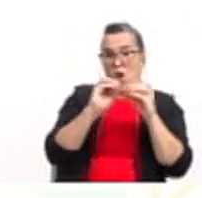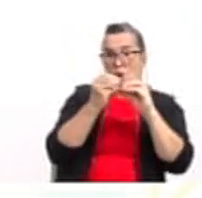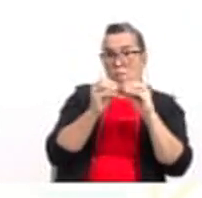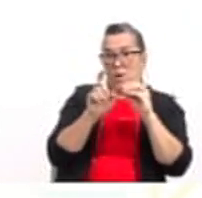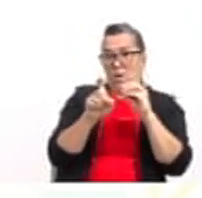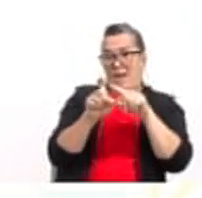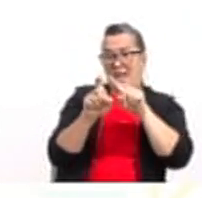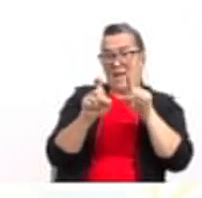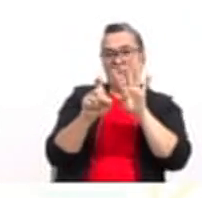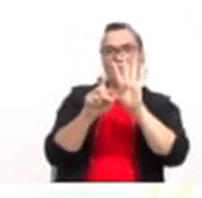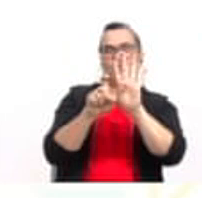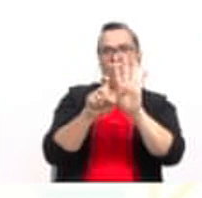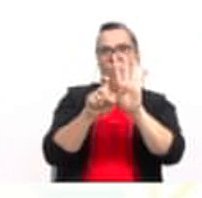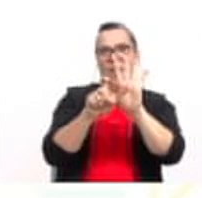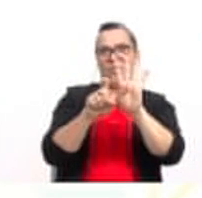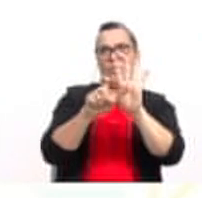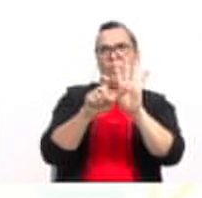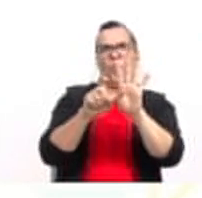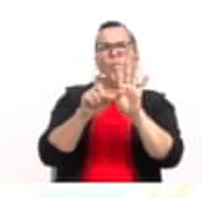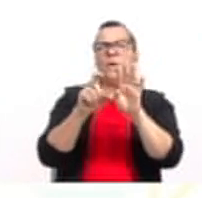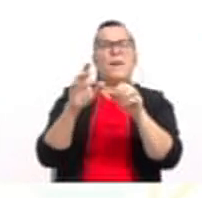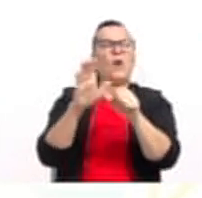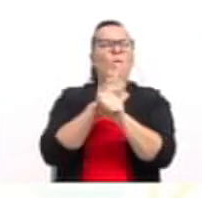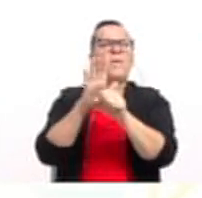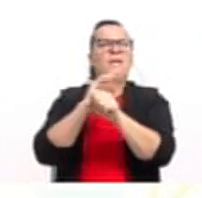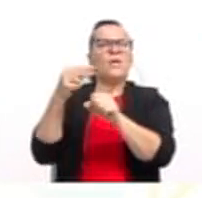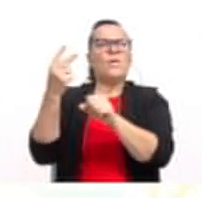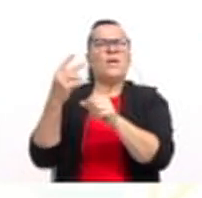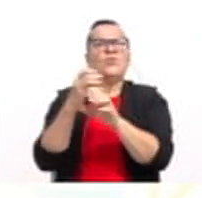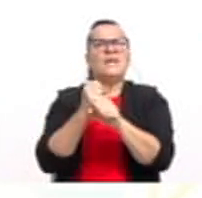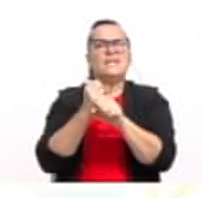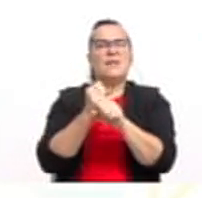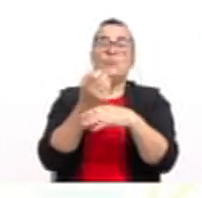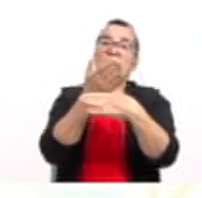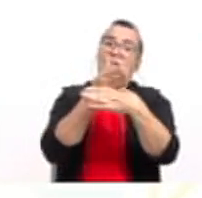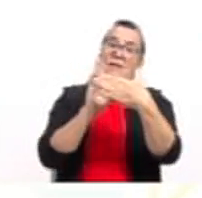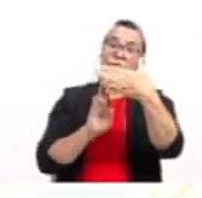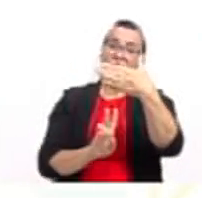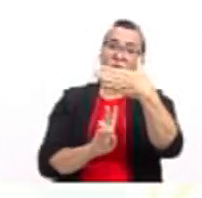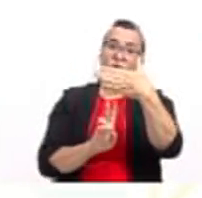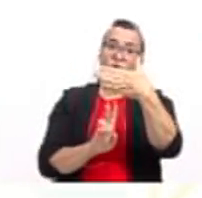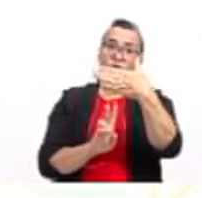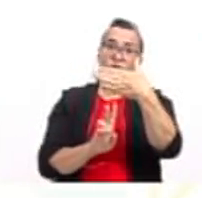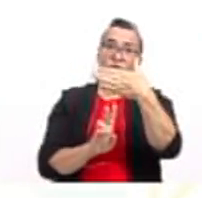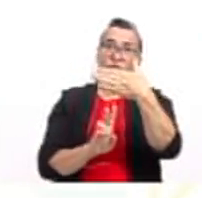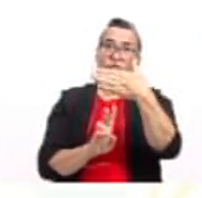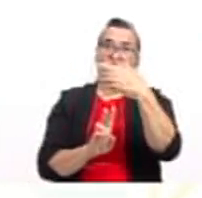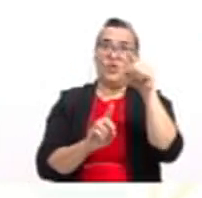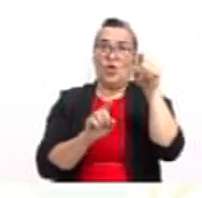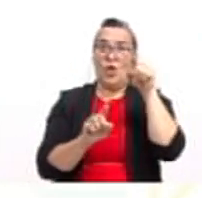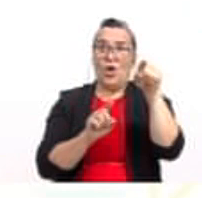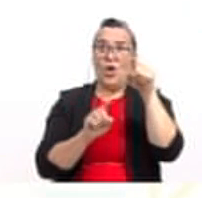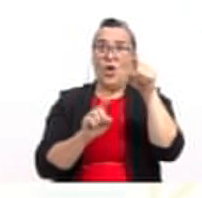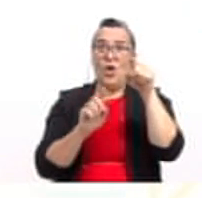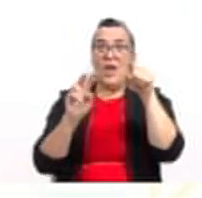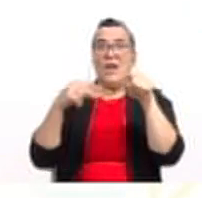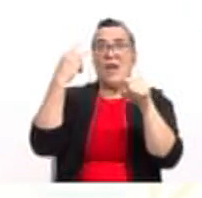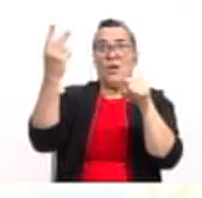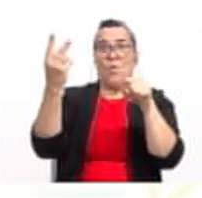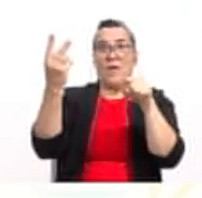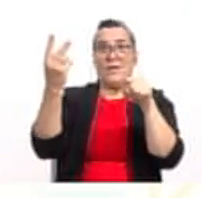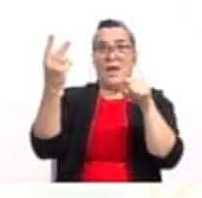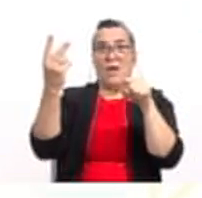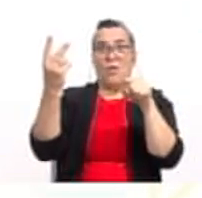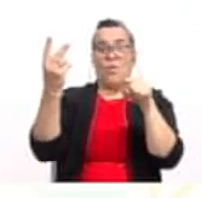hacíamos para completar cuadrados? Lo que hacemos es dividir por 2 el coeficiente de x y lo elevamos al cuadrado.